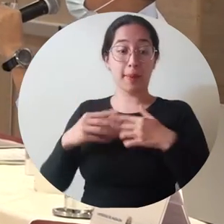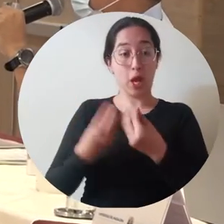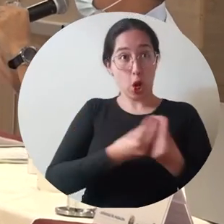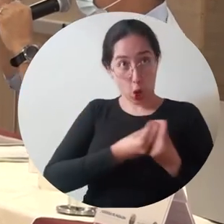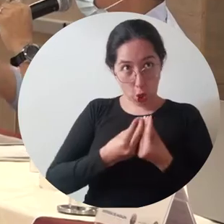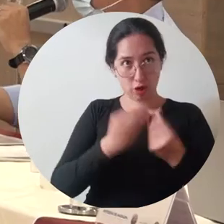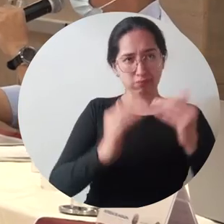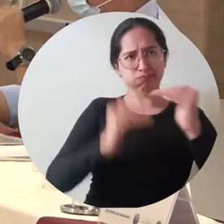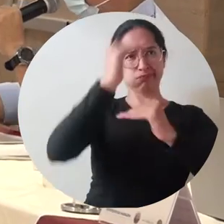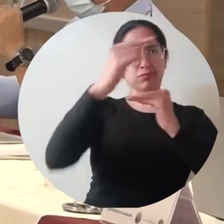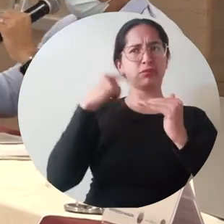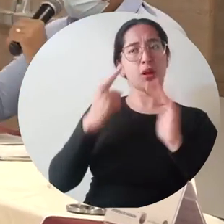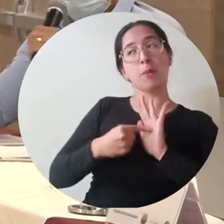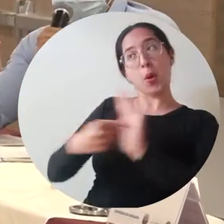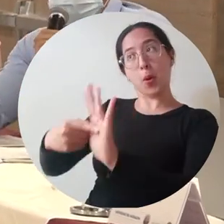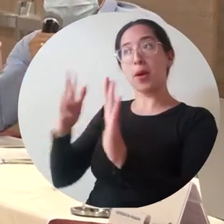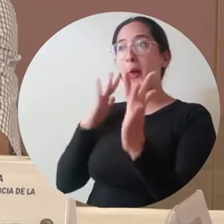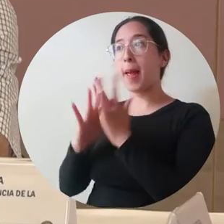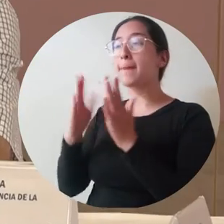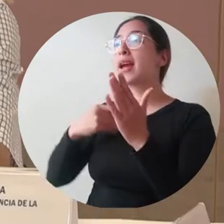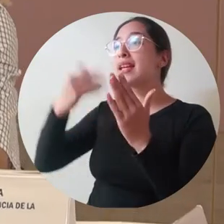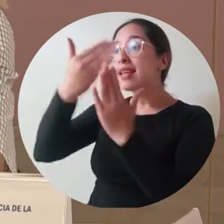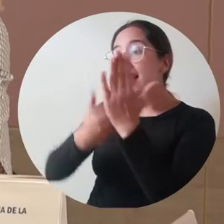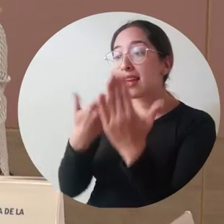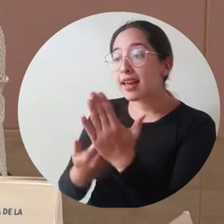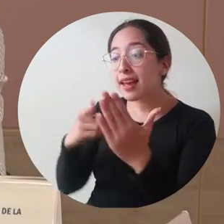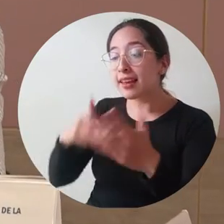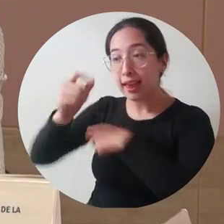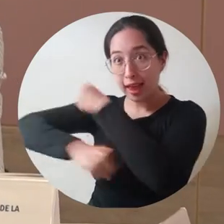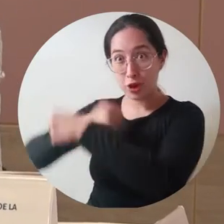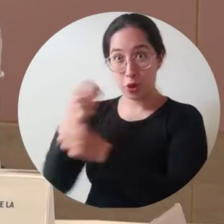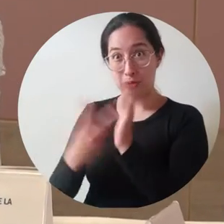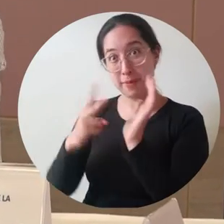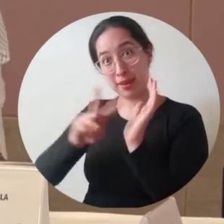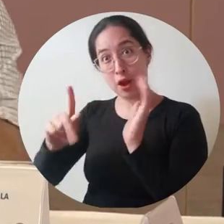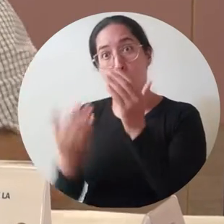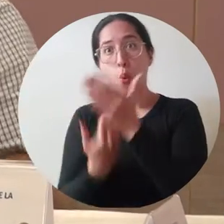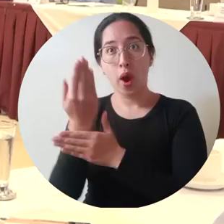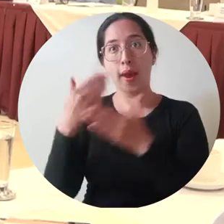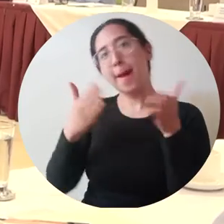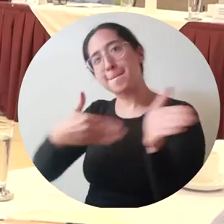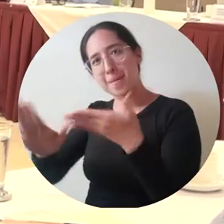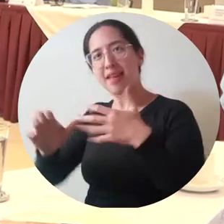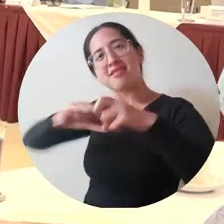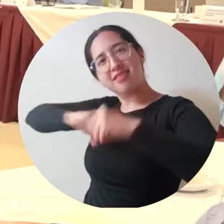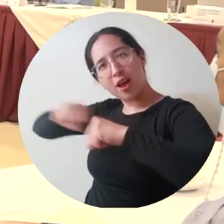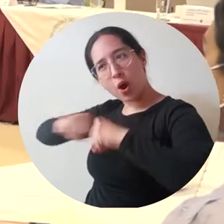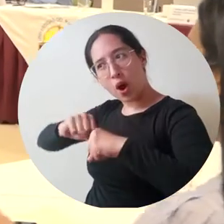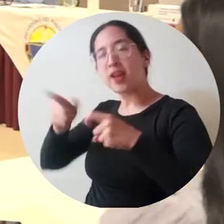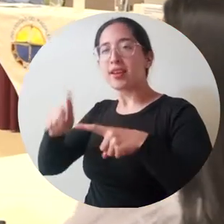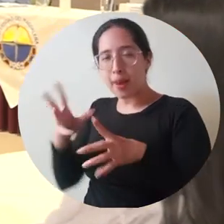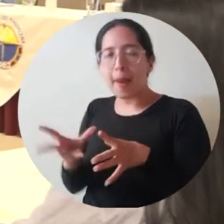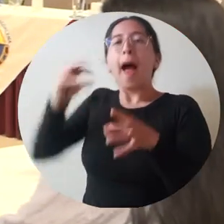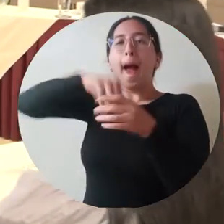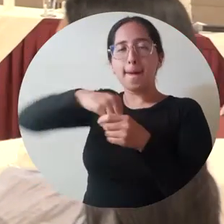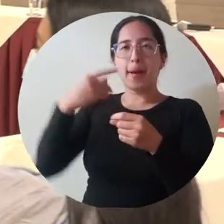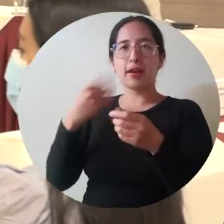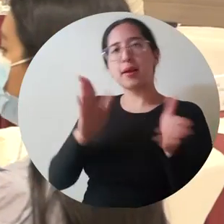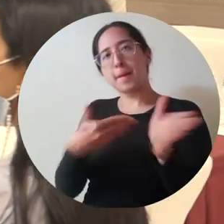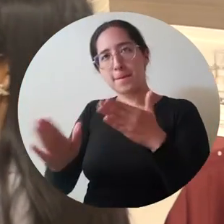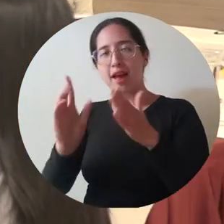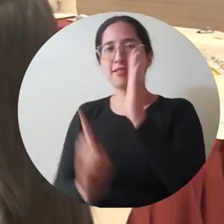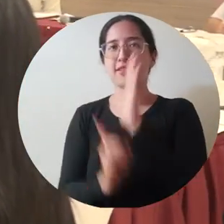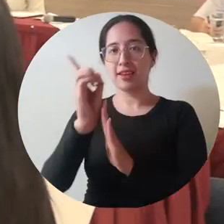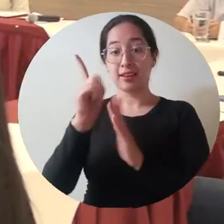rector el plan de acción para la vigencia 2022, cuyas metas están ligadas a lo consignado en el plan de desarrollo universitario 2020